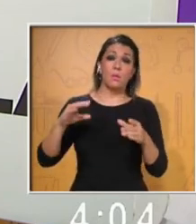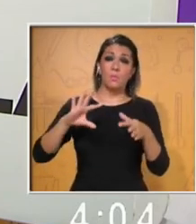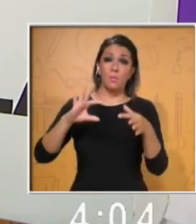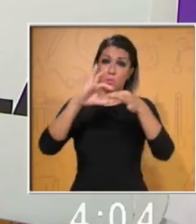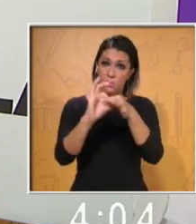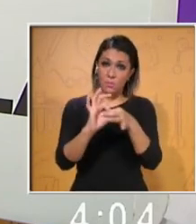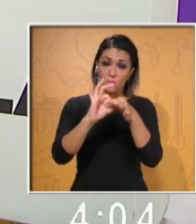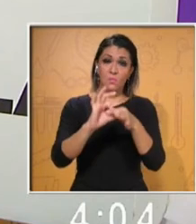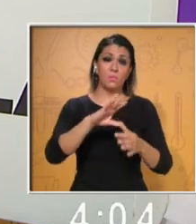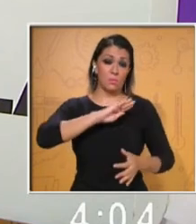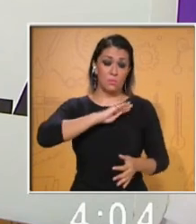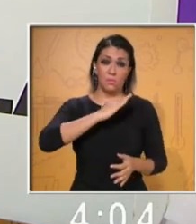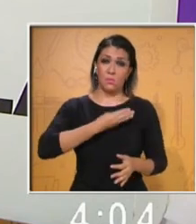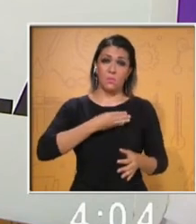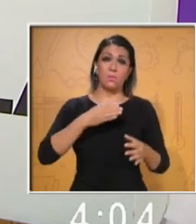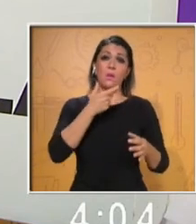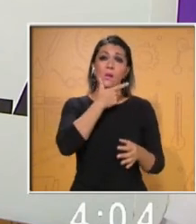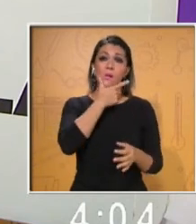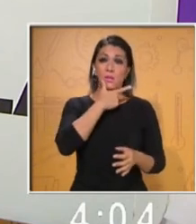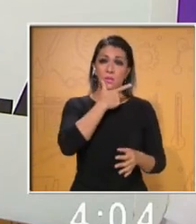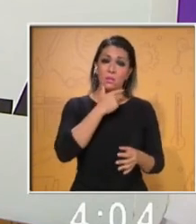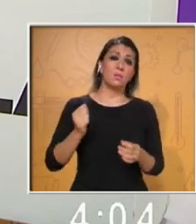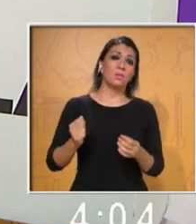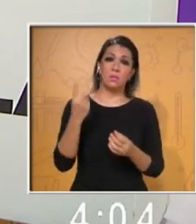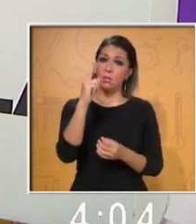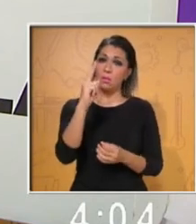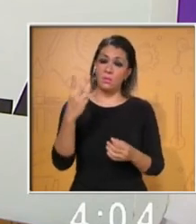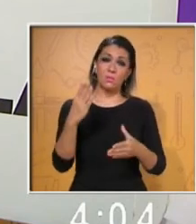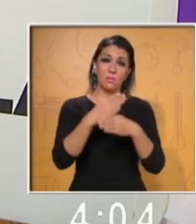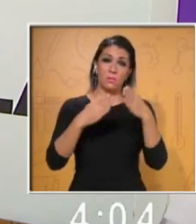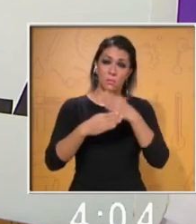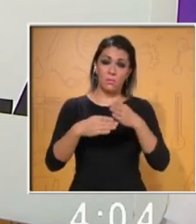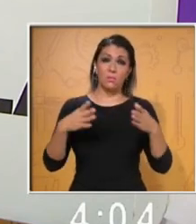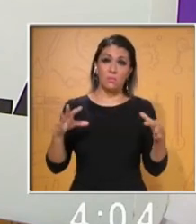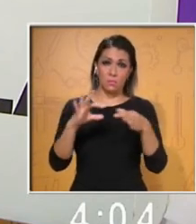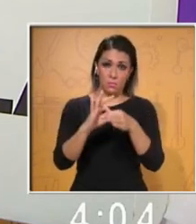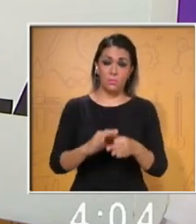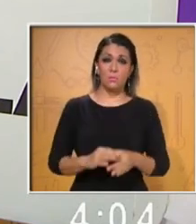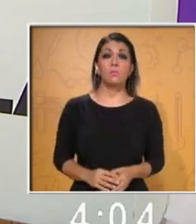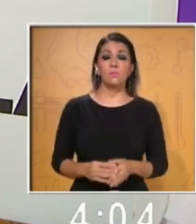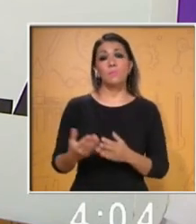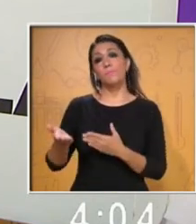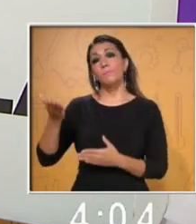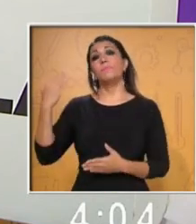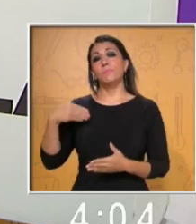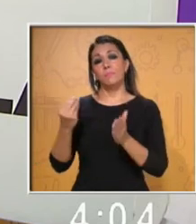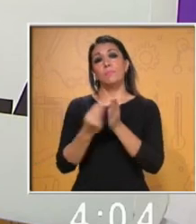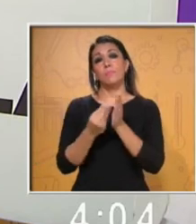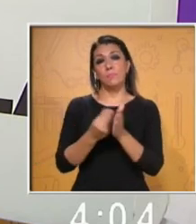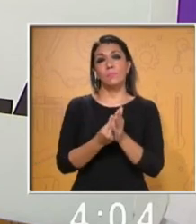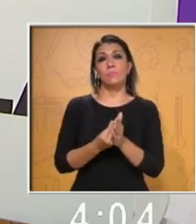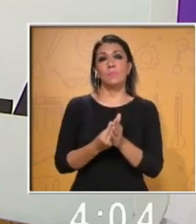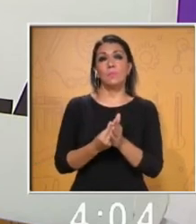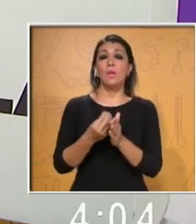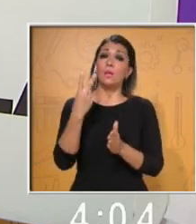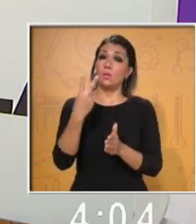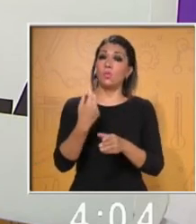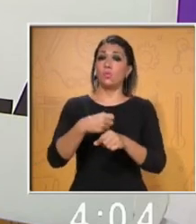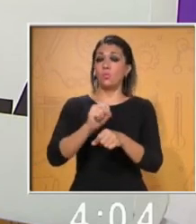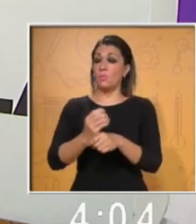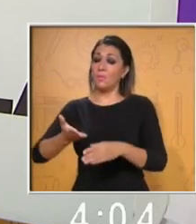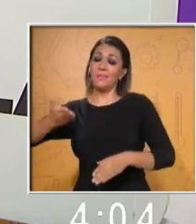y la de español porque en las dos se ve este mismo tema. Ya la clase pasada y hace dos semanas también